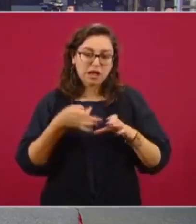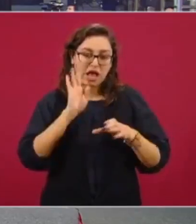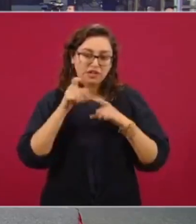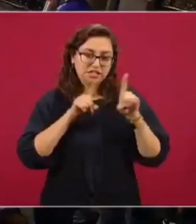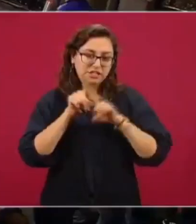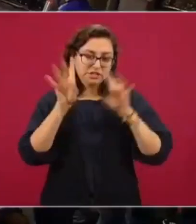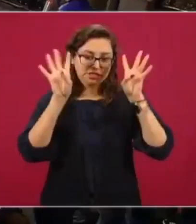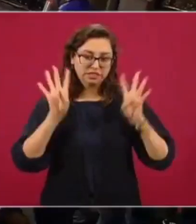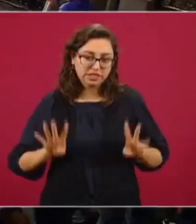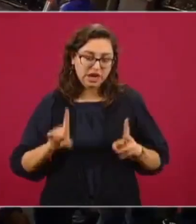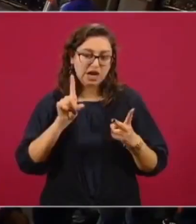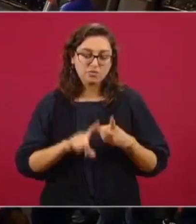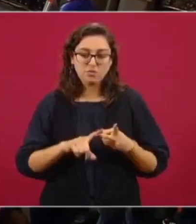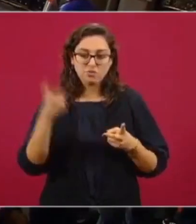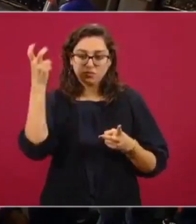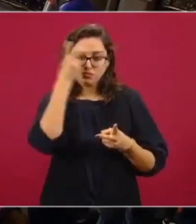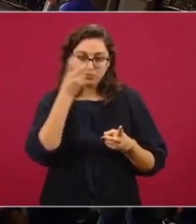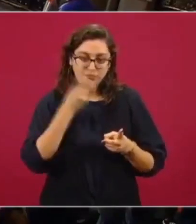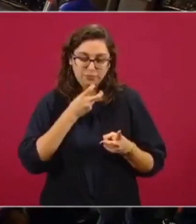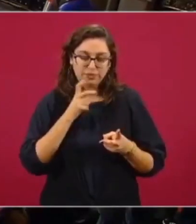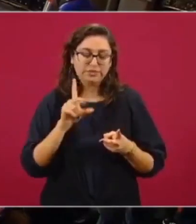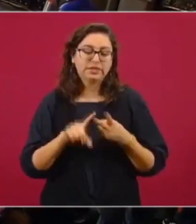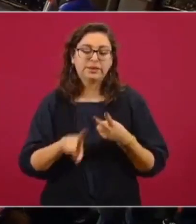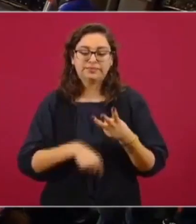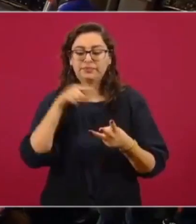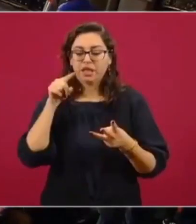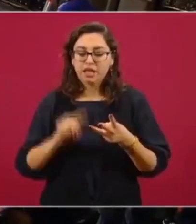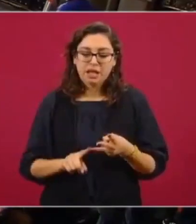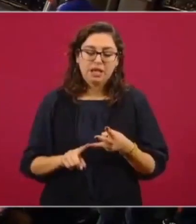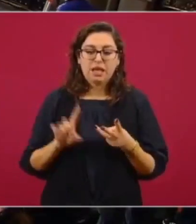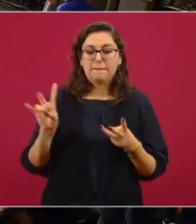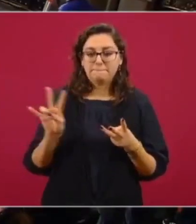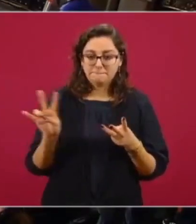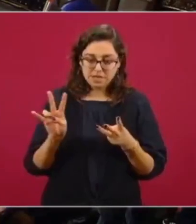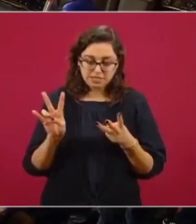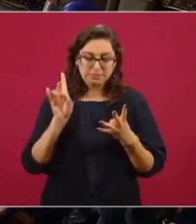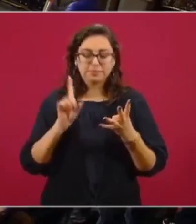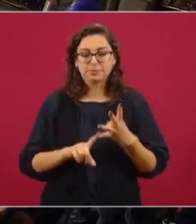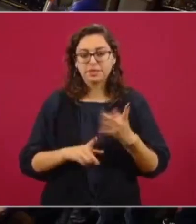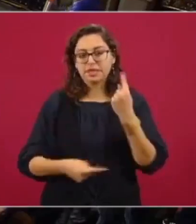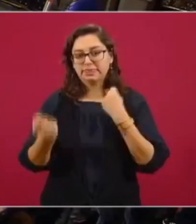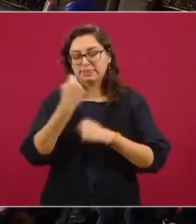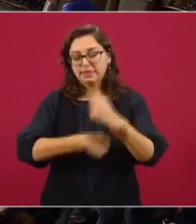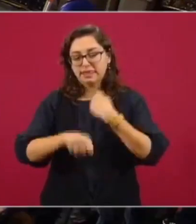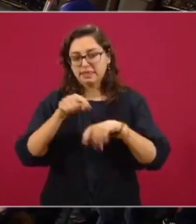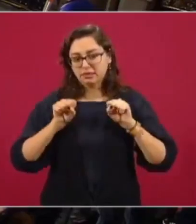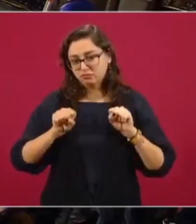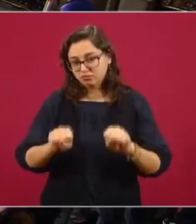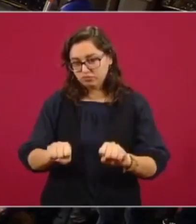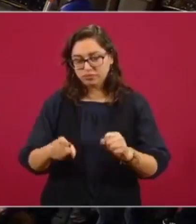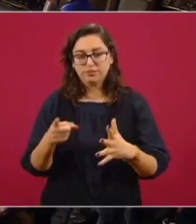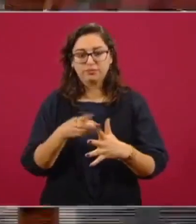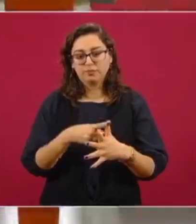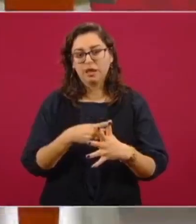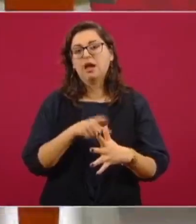los dueños de las tiendas Cedraui, desde luego Coparmex.